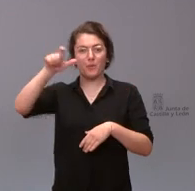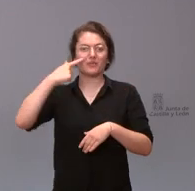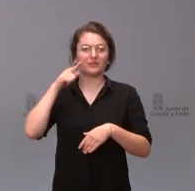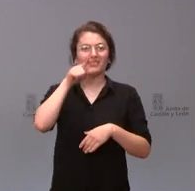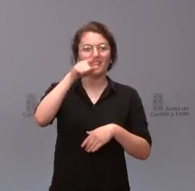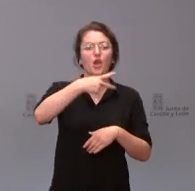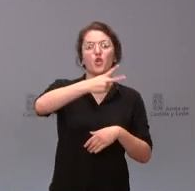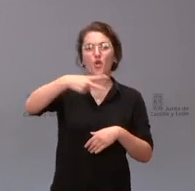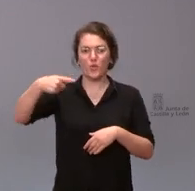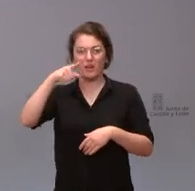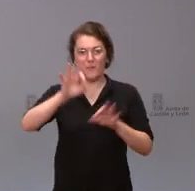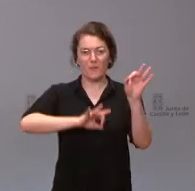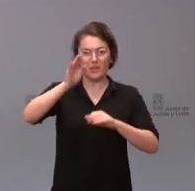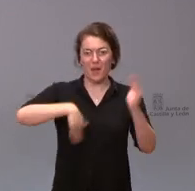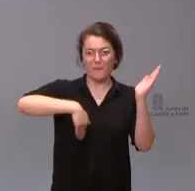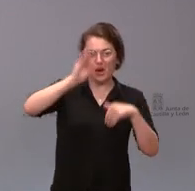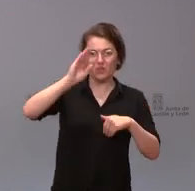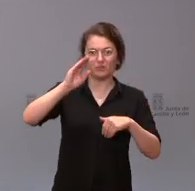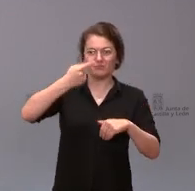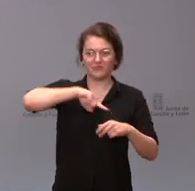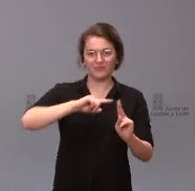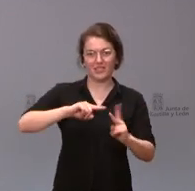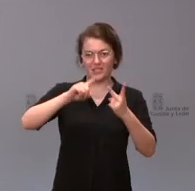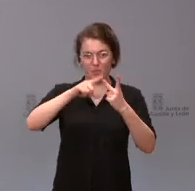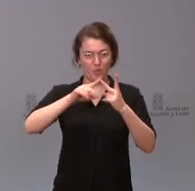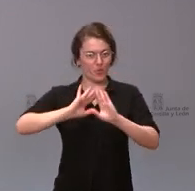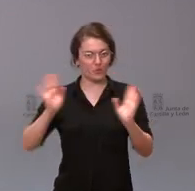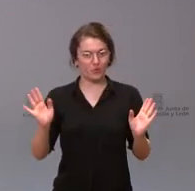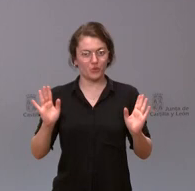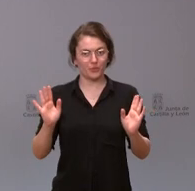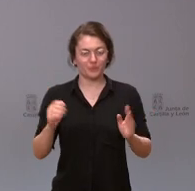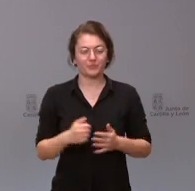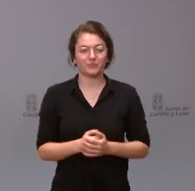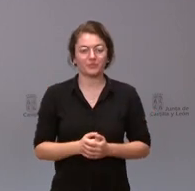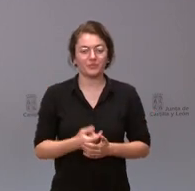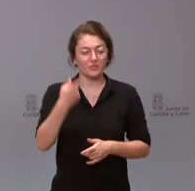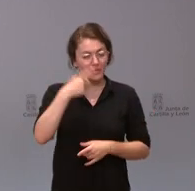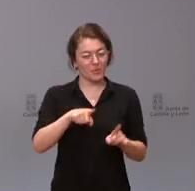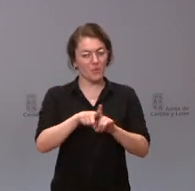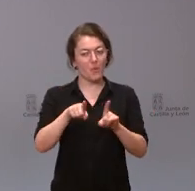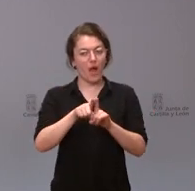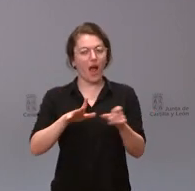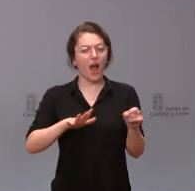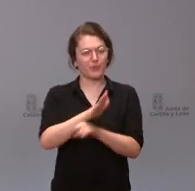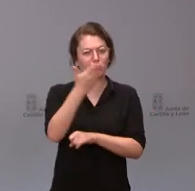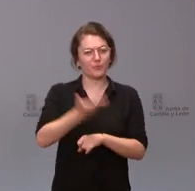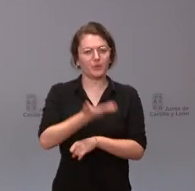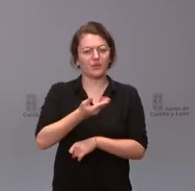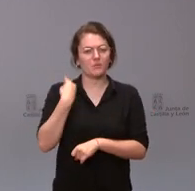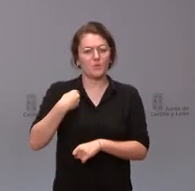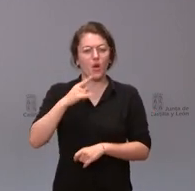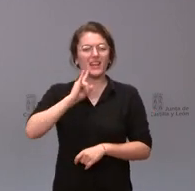de Castilla y León en producción de energías renovables y no solamente tenemos un ámbito muy relevante de porcentaje de energías renovables